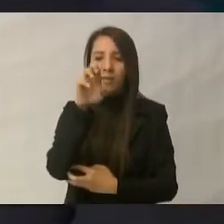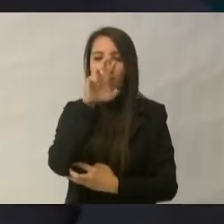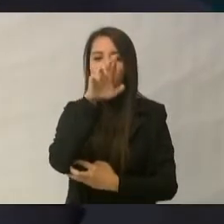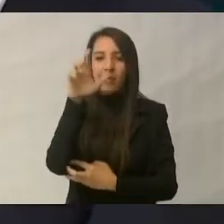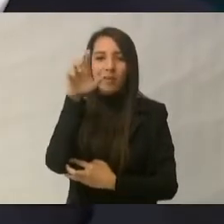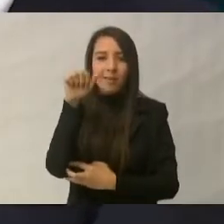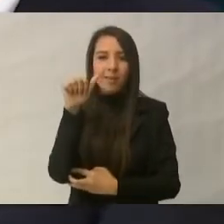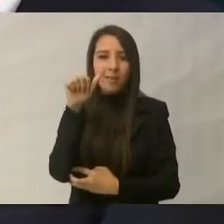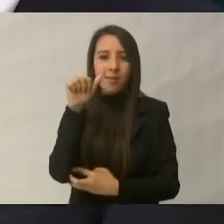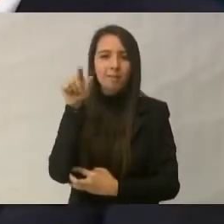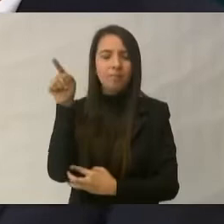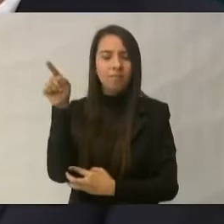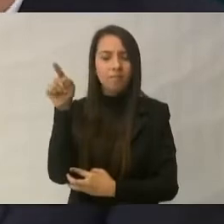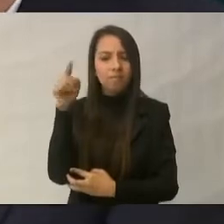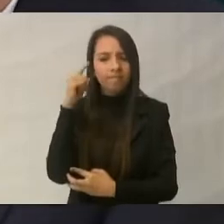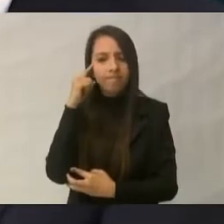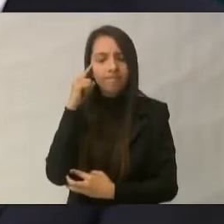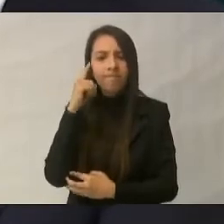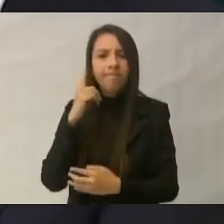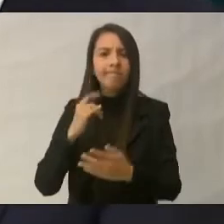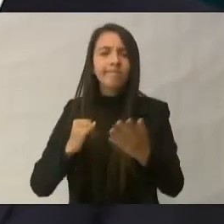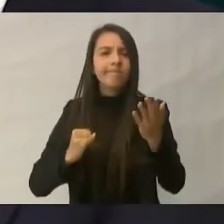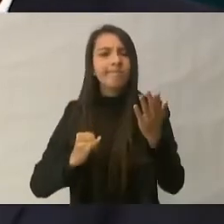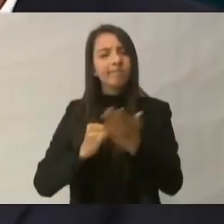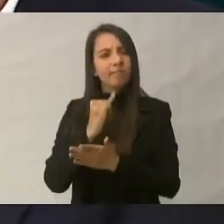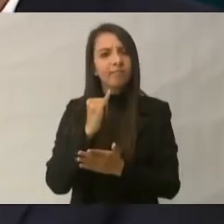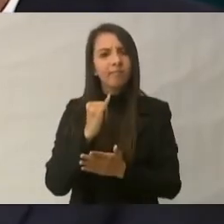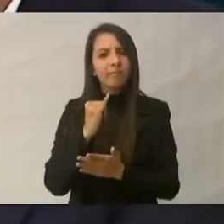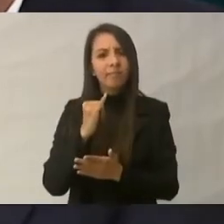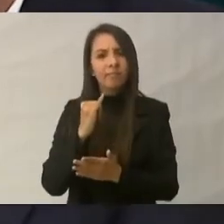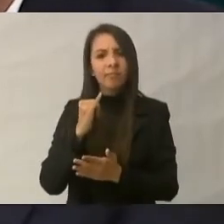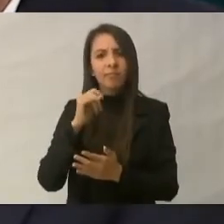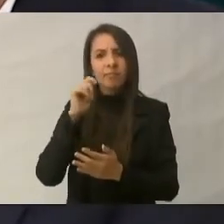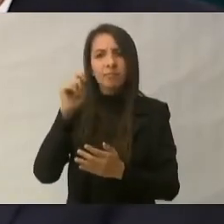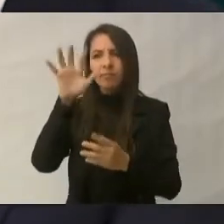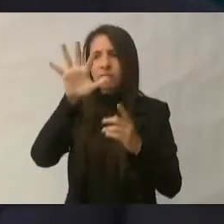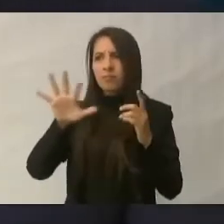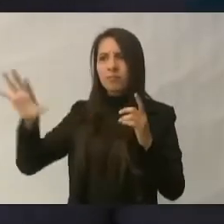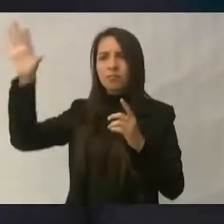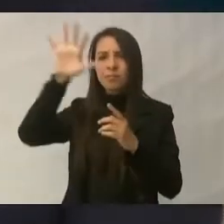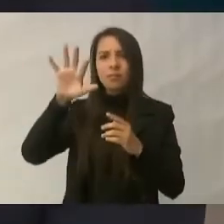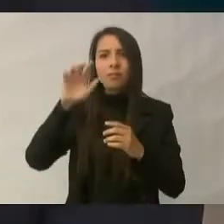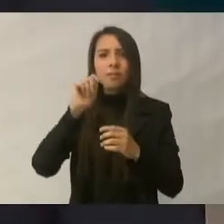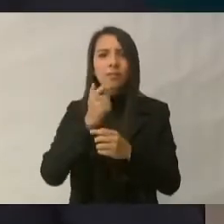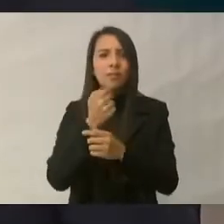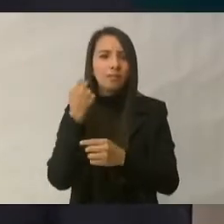decidió hacer una zona libre para